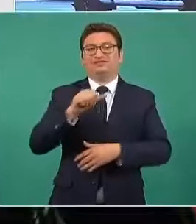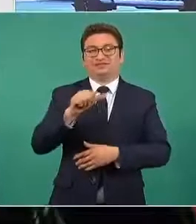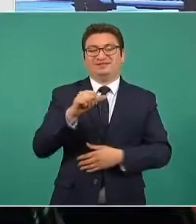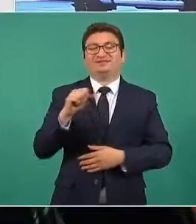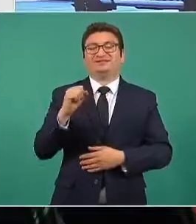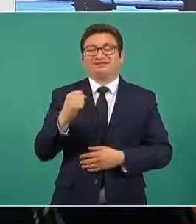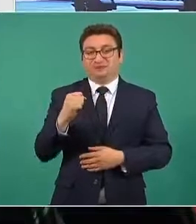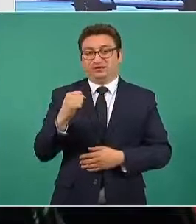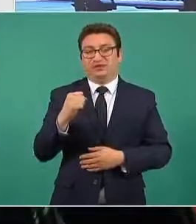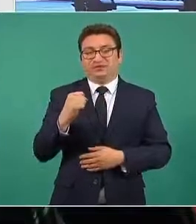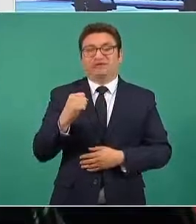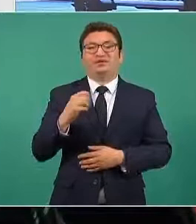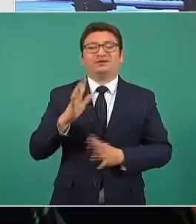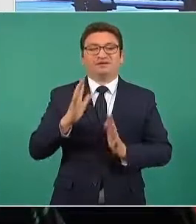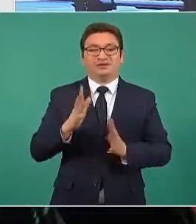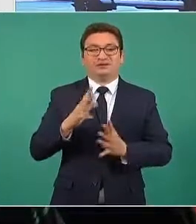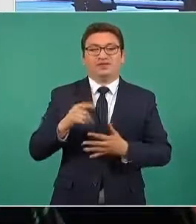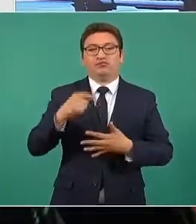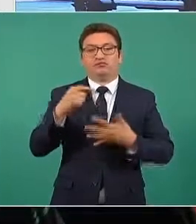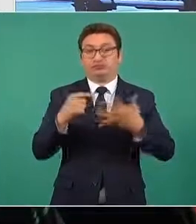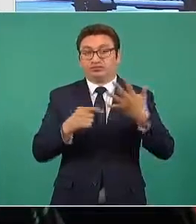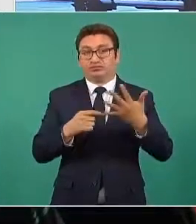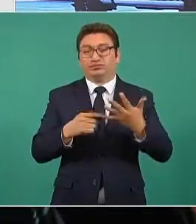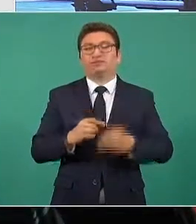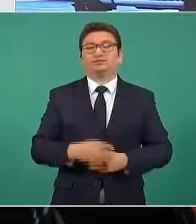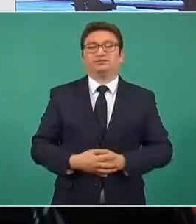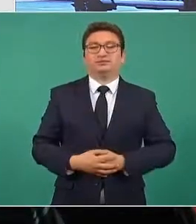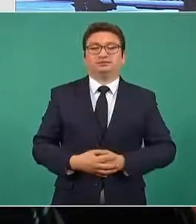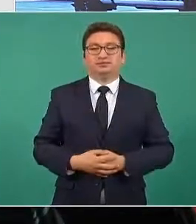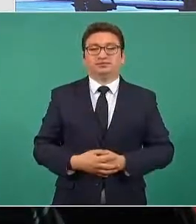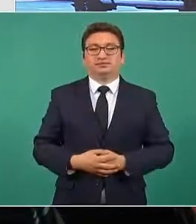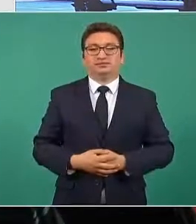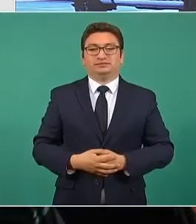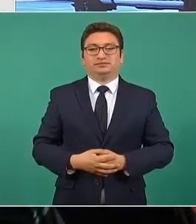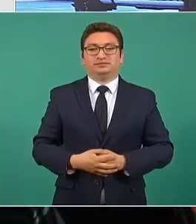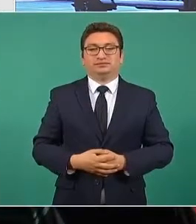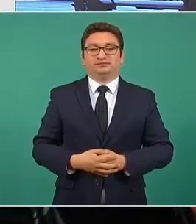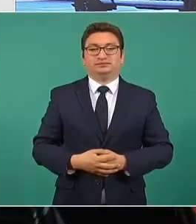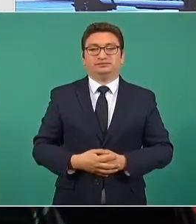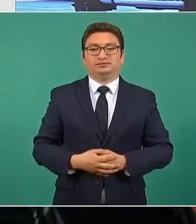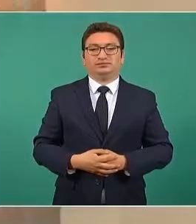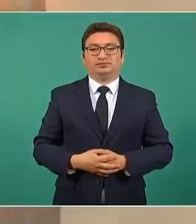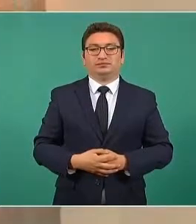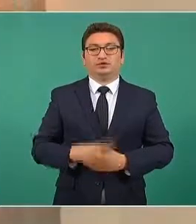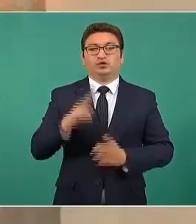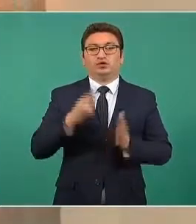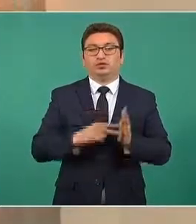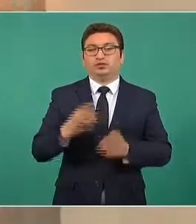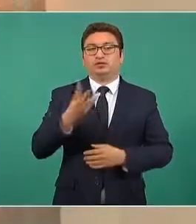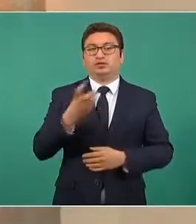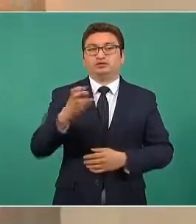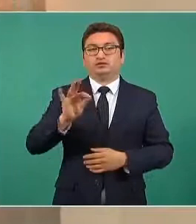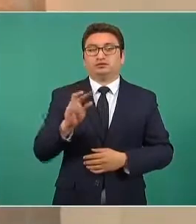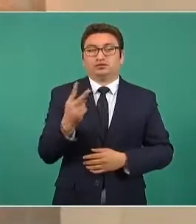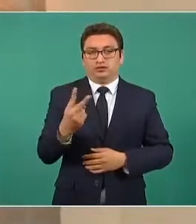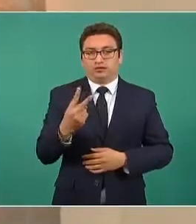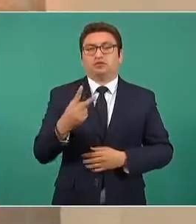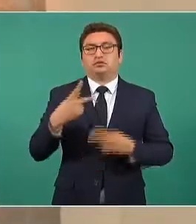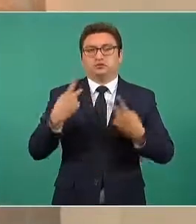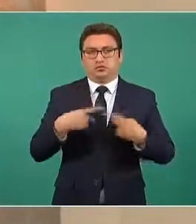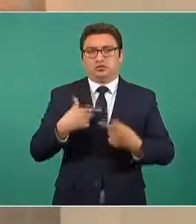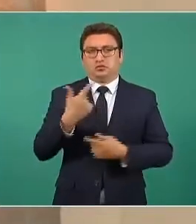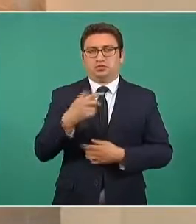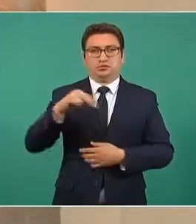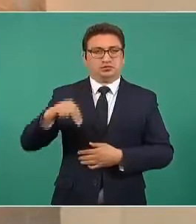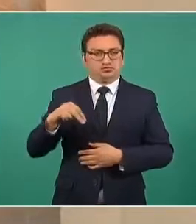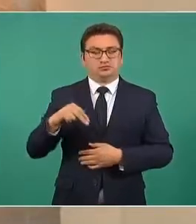septiembre con los efectivos que están señalados. Es decir, 2.342 integrantes de la